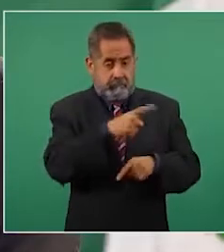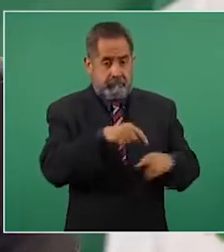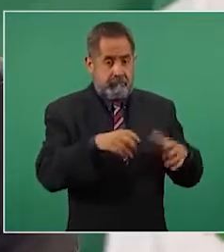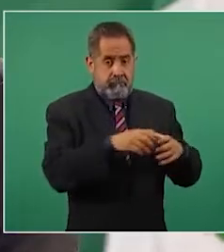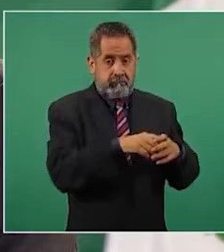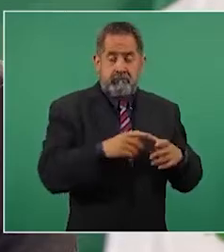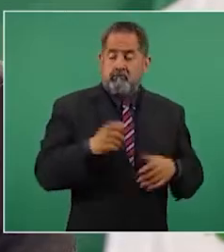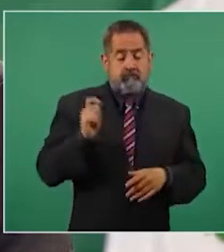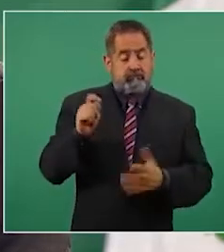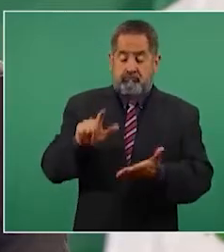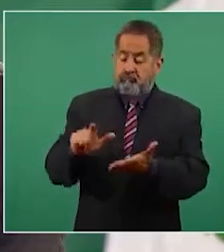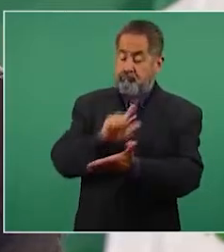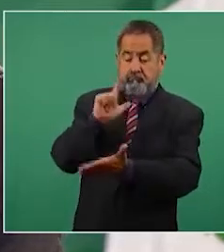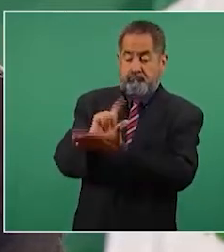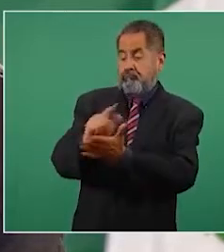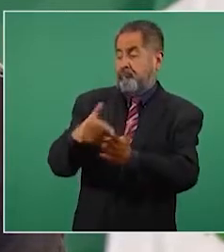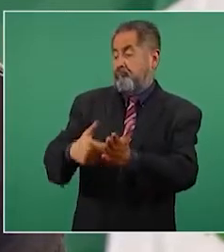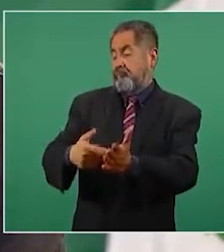que la ley es la ley?